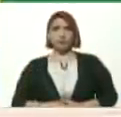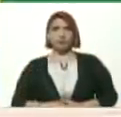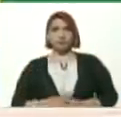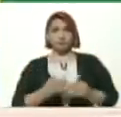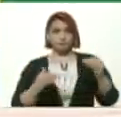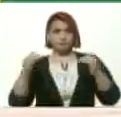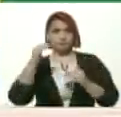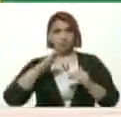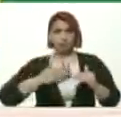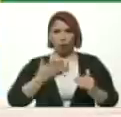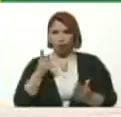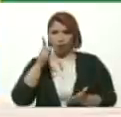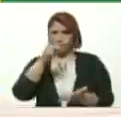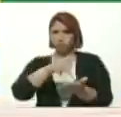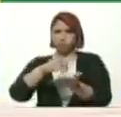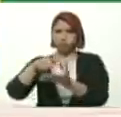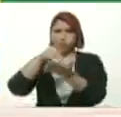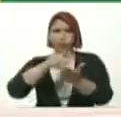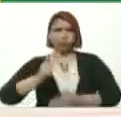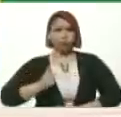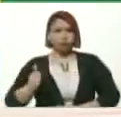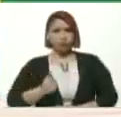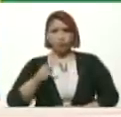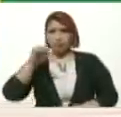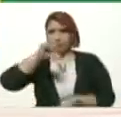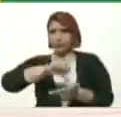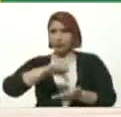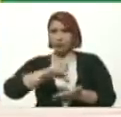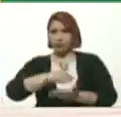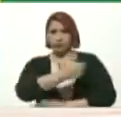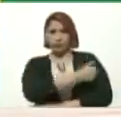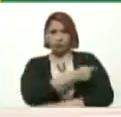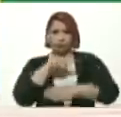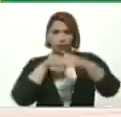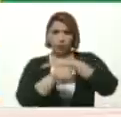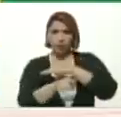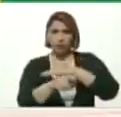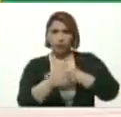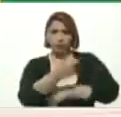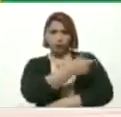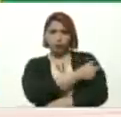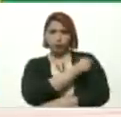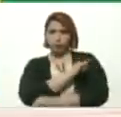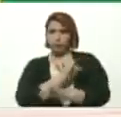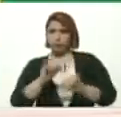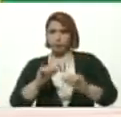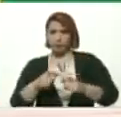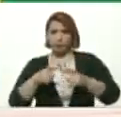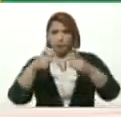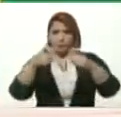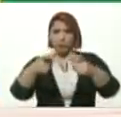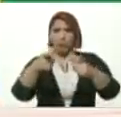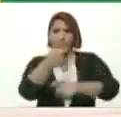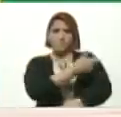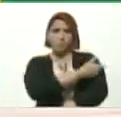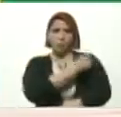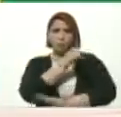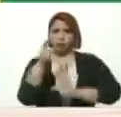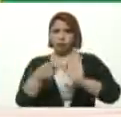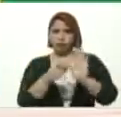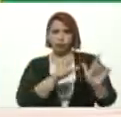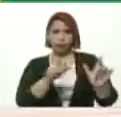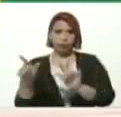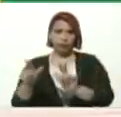Pueden ir A cualquier centro De vacunación Entran Y los vacunan Y los le dan Y carnet De vacunación ¿Verdad?